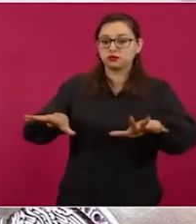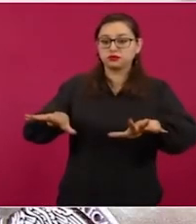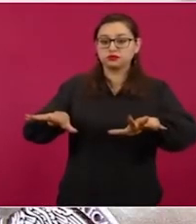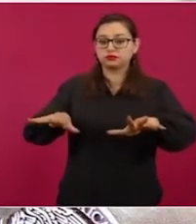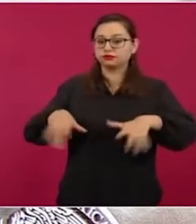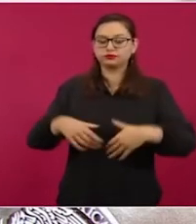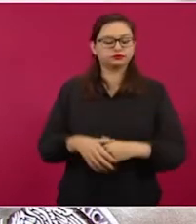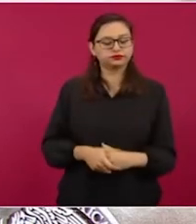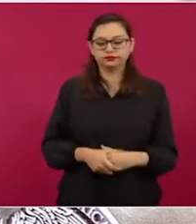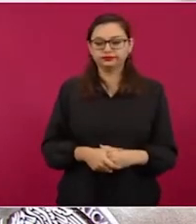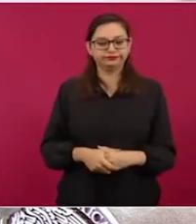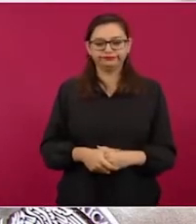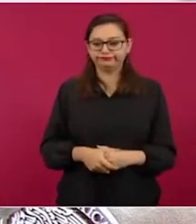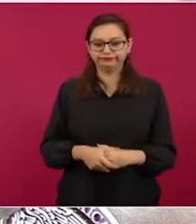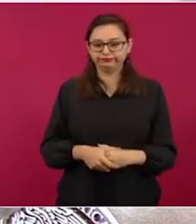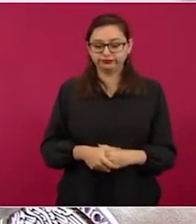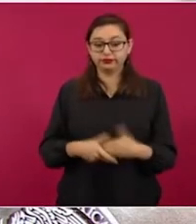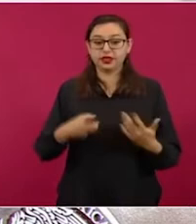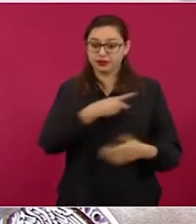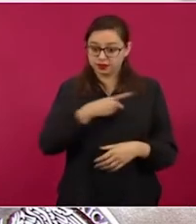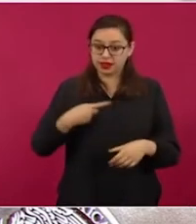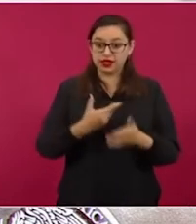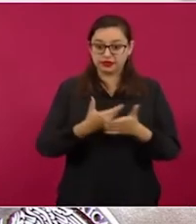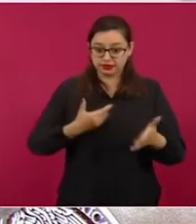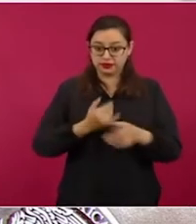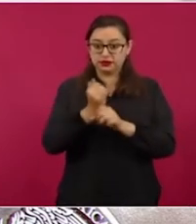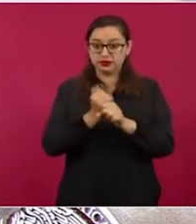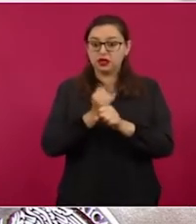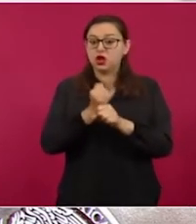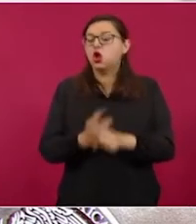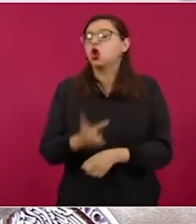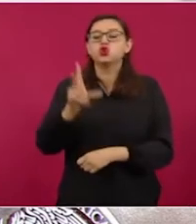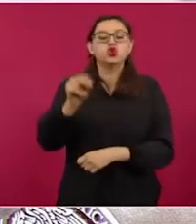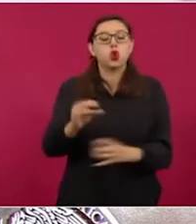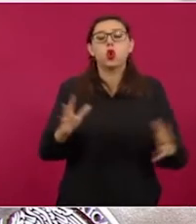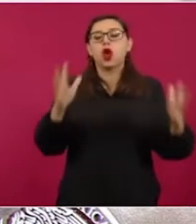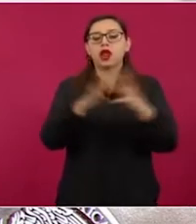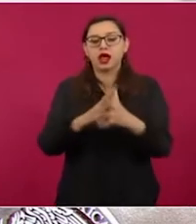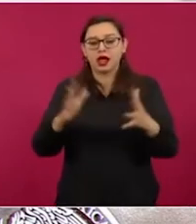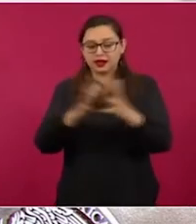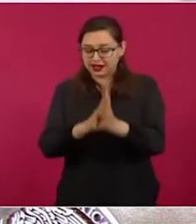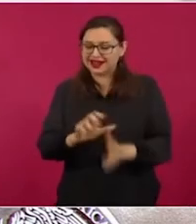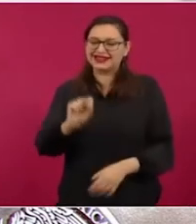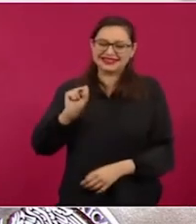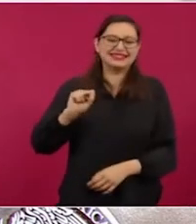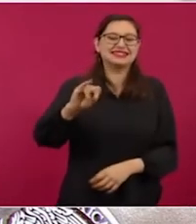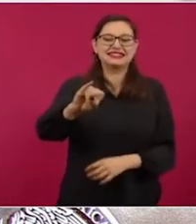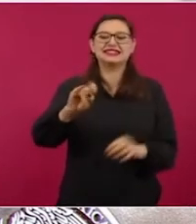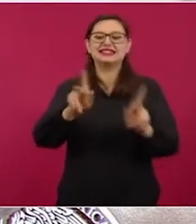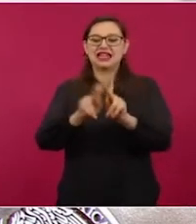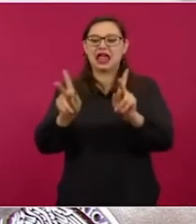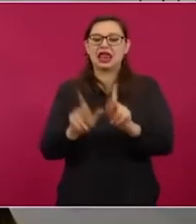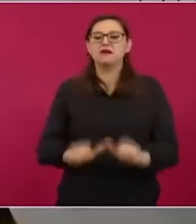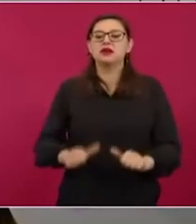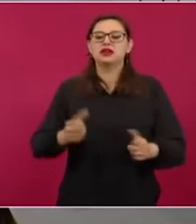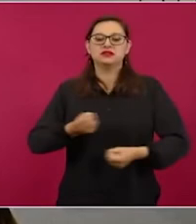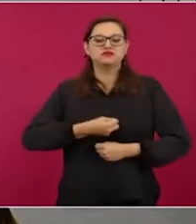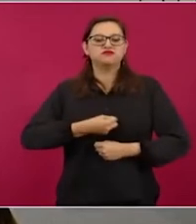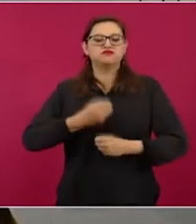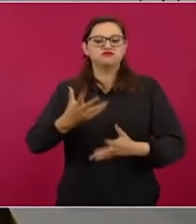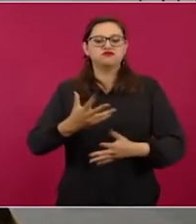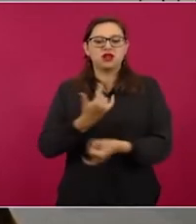sí a la paz, sí a la libre circulación de contenidos y también al derecho de réplica,